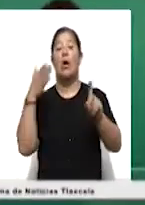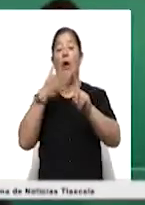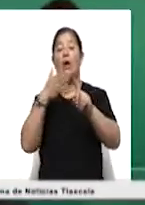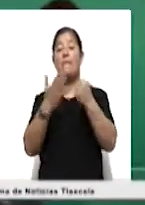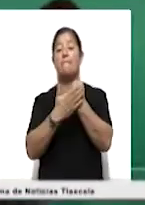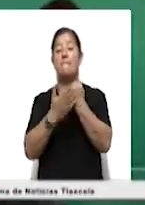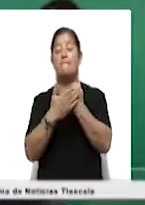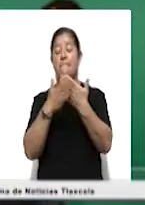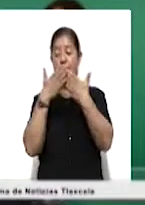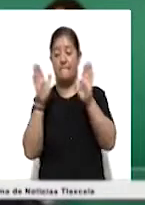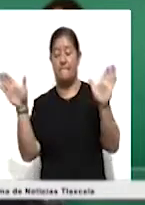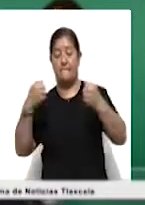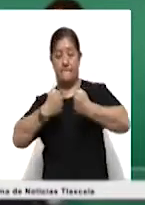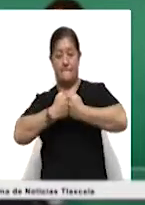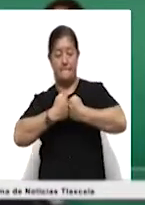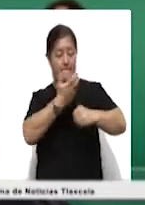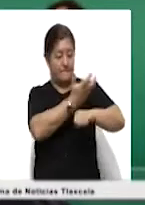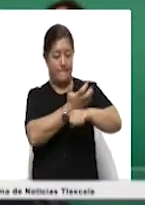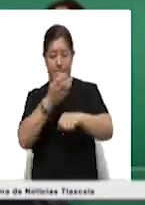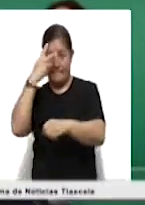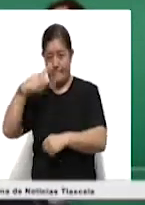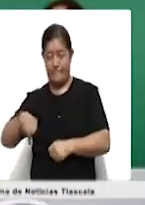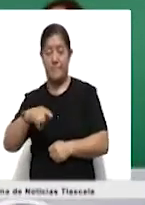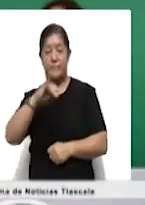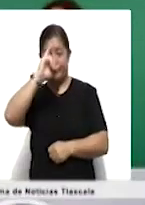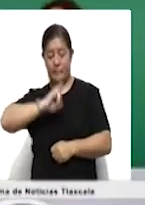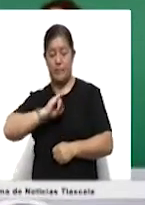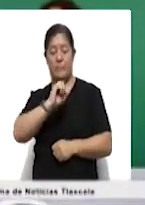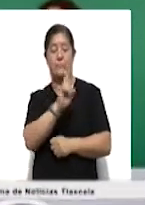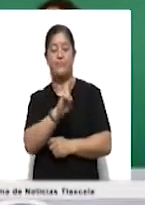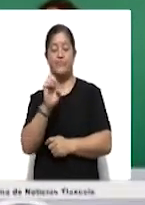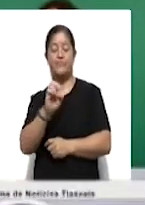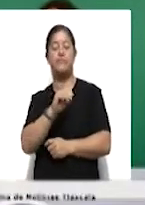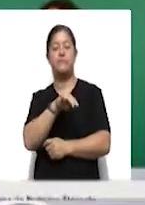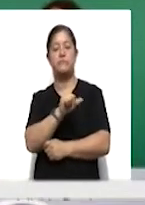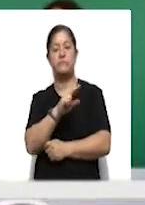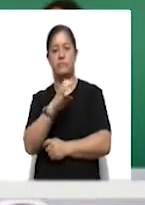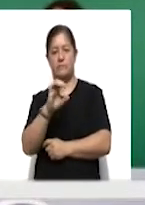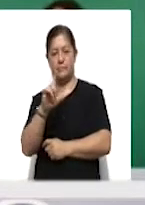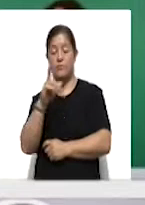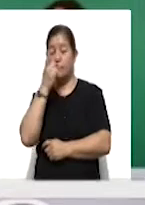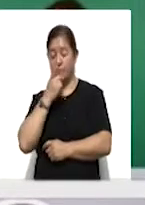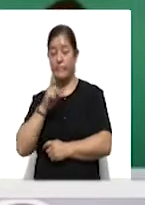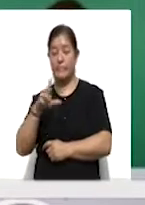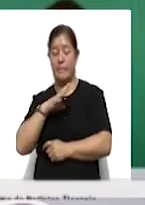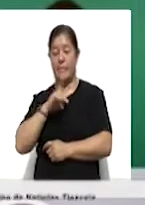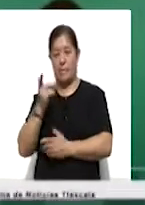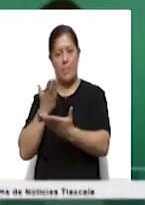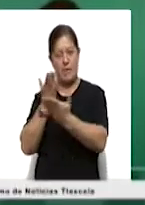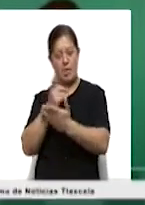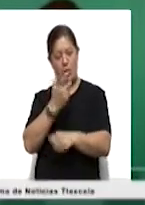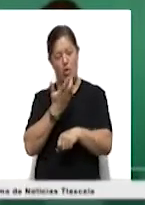la frontera entre Estados Unidos y México, el secretario de Relaciones Exteriores, Marcelo Ebrard, informó que se pedirá al gobierno estadounidense